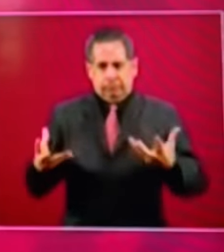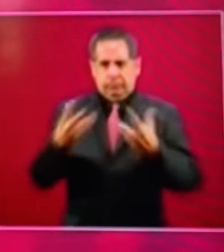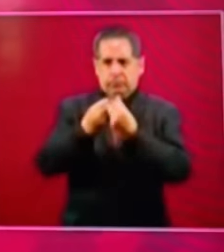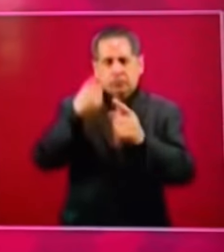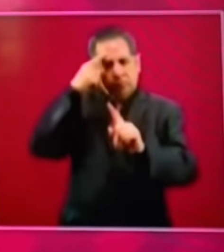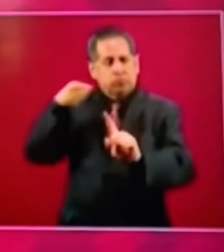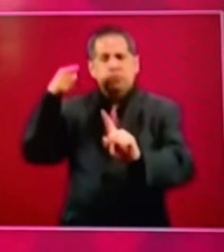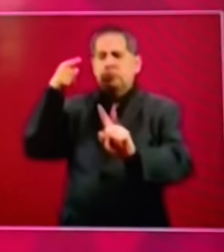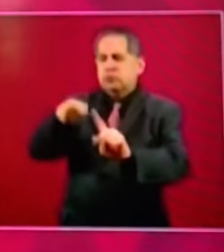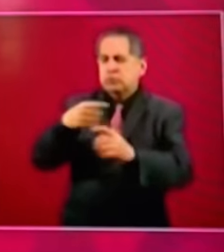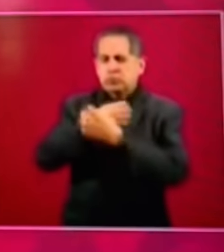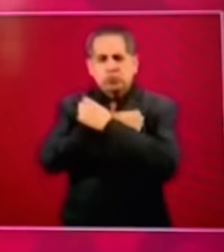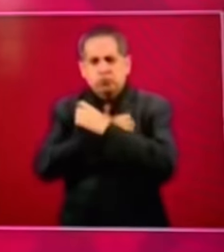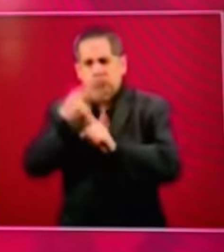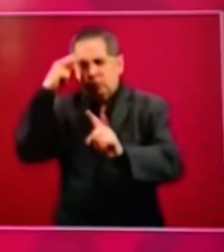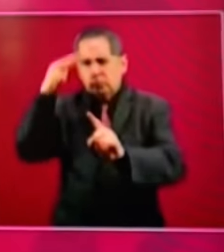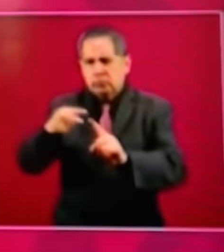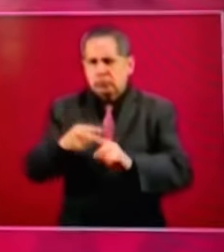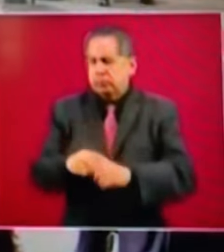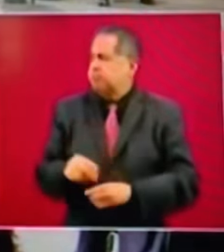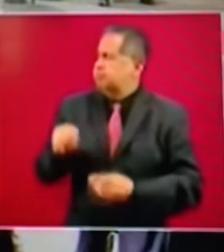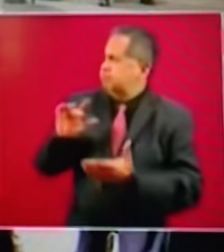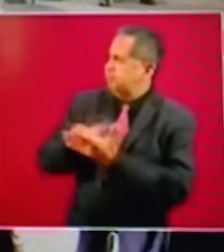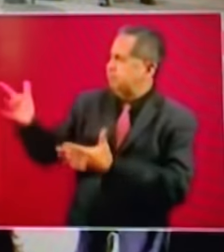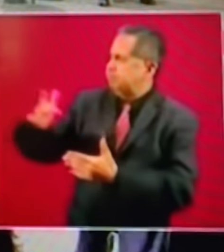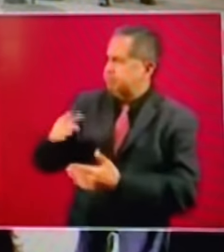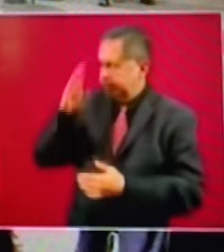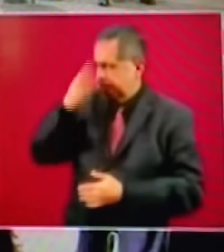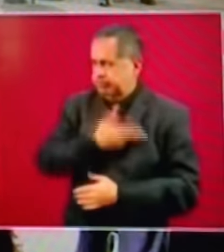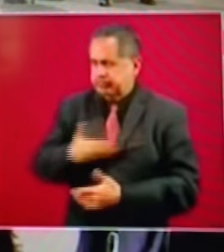favor de la educación en México muchas gracias señor presidente